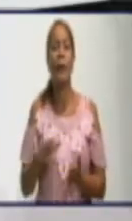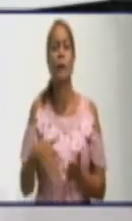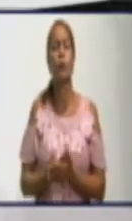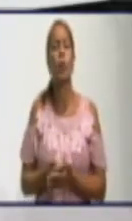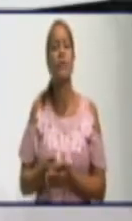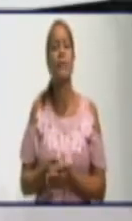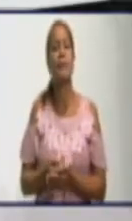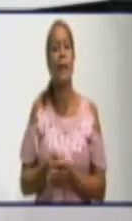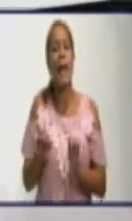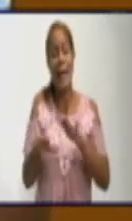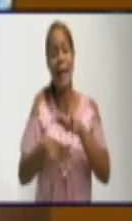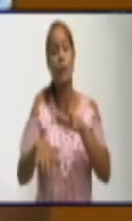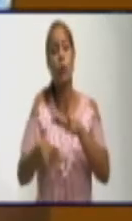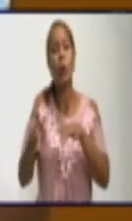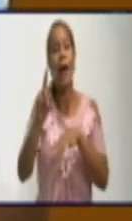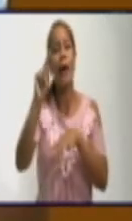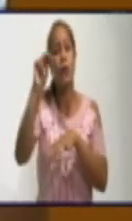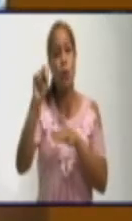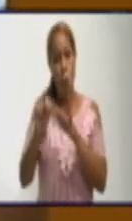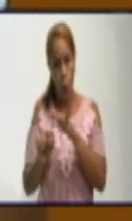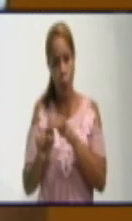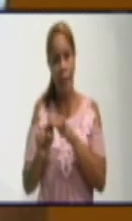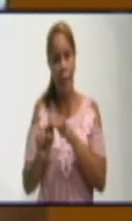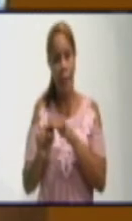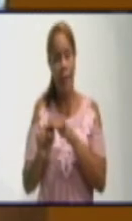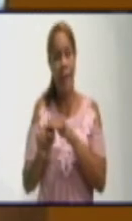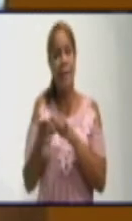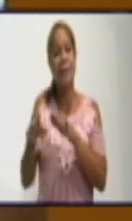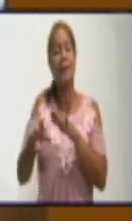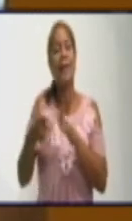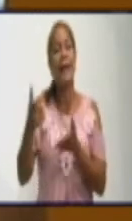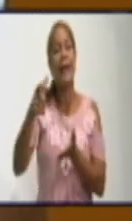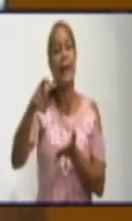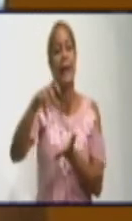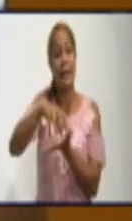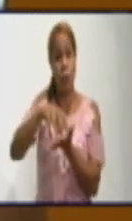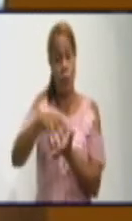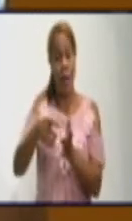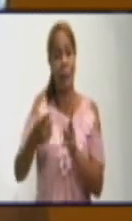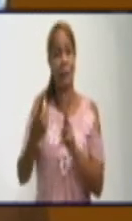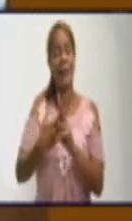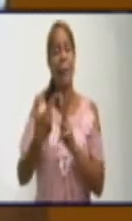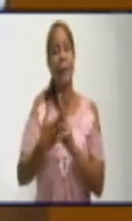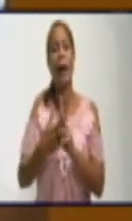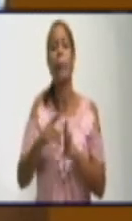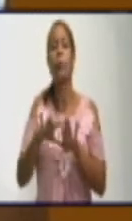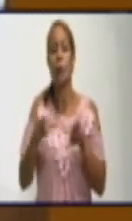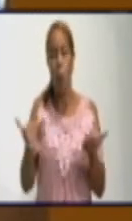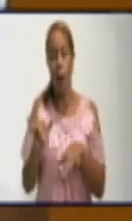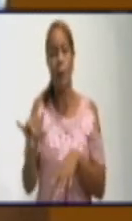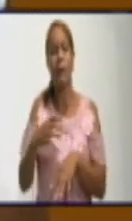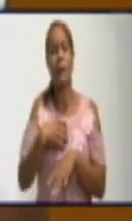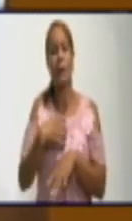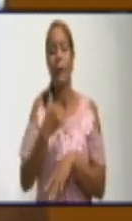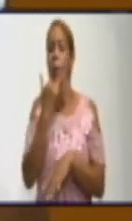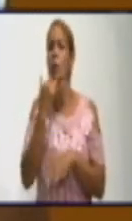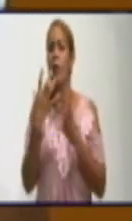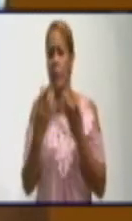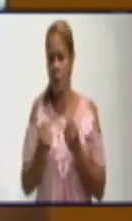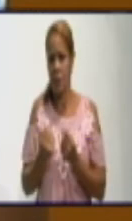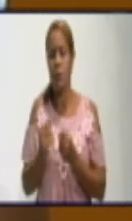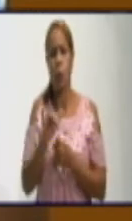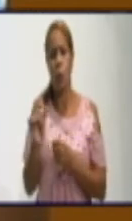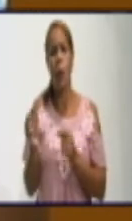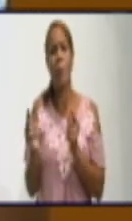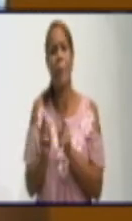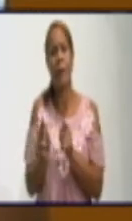nosotros, la inversión sigue avanzando, como está planificado, nosotros tenemos una afectación ahí pequeña, una afectación en